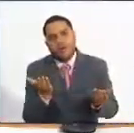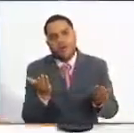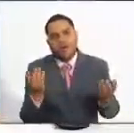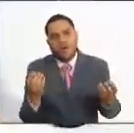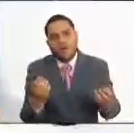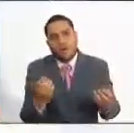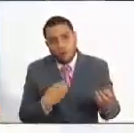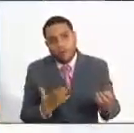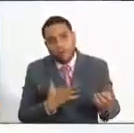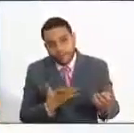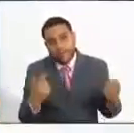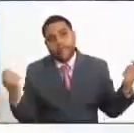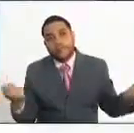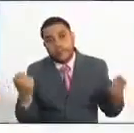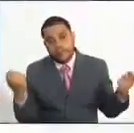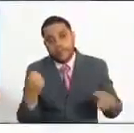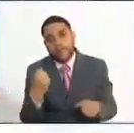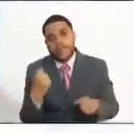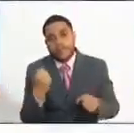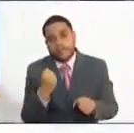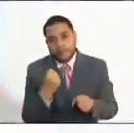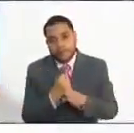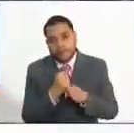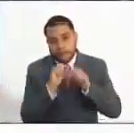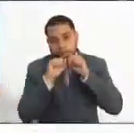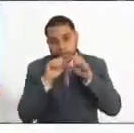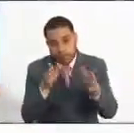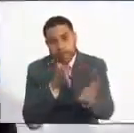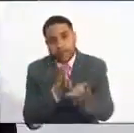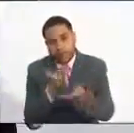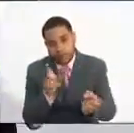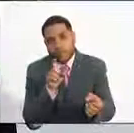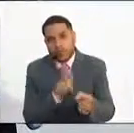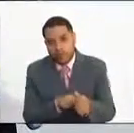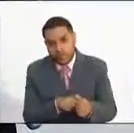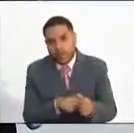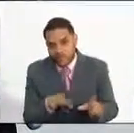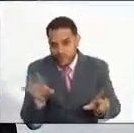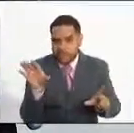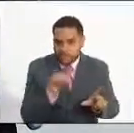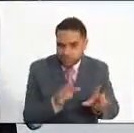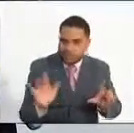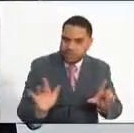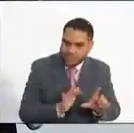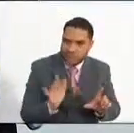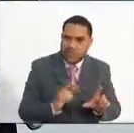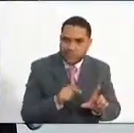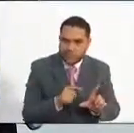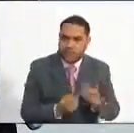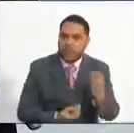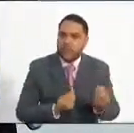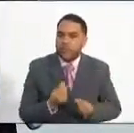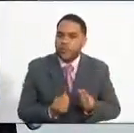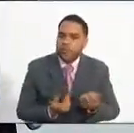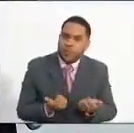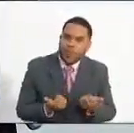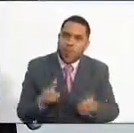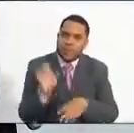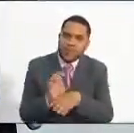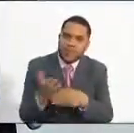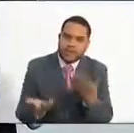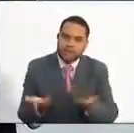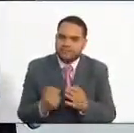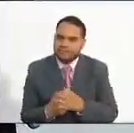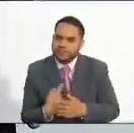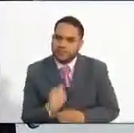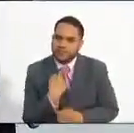que ha sido subida al aplicativo que la Comisión ha dispuesto para tal fin por parte de la entidad para la cual se hace el concurso. Escoge